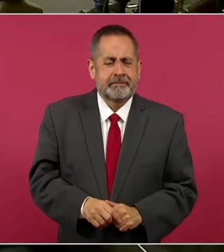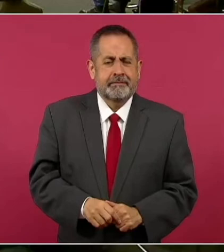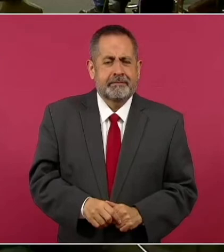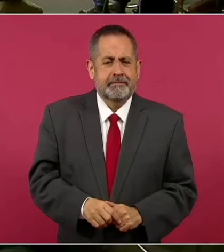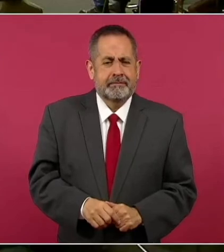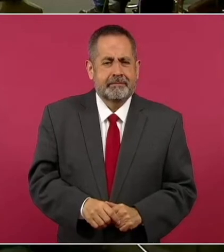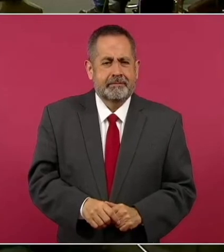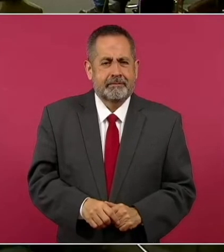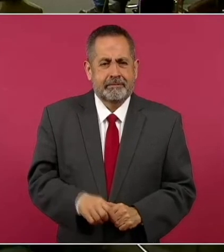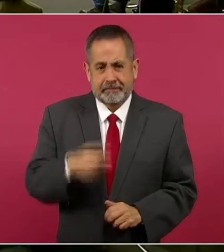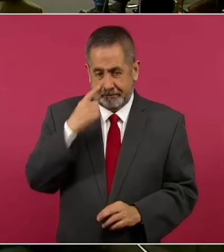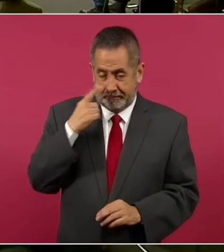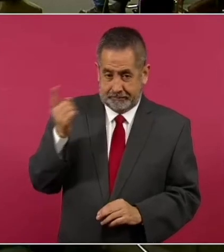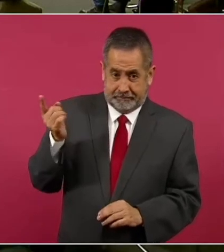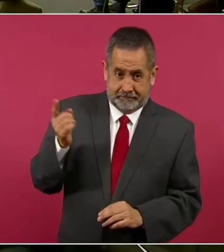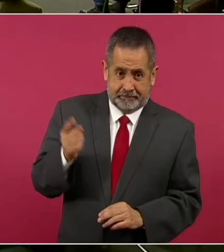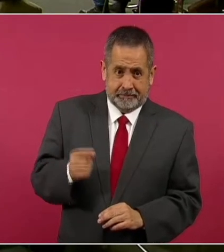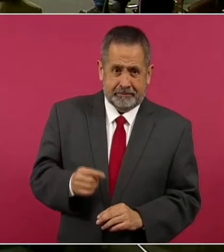Aquí está,